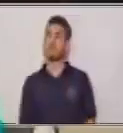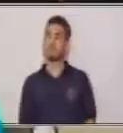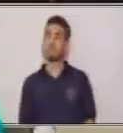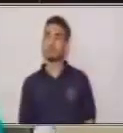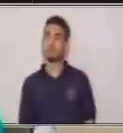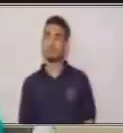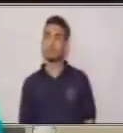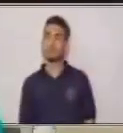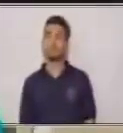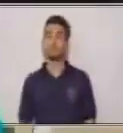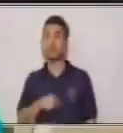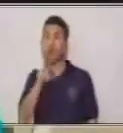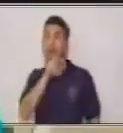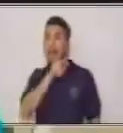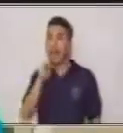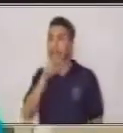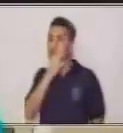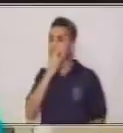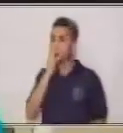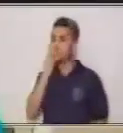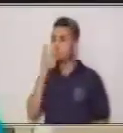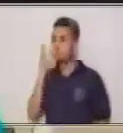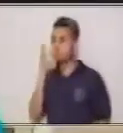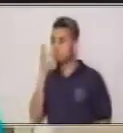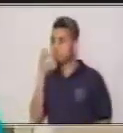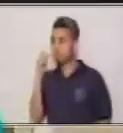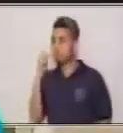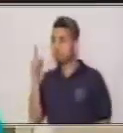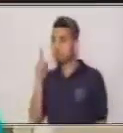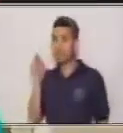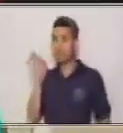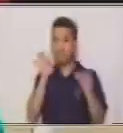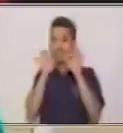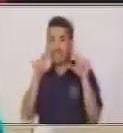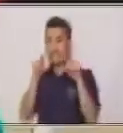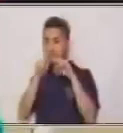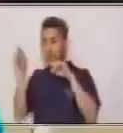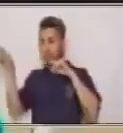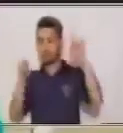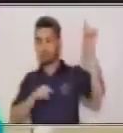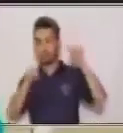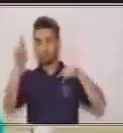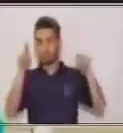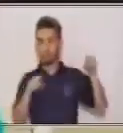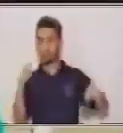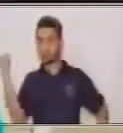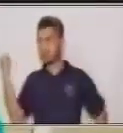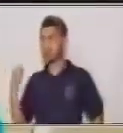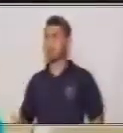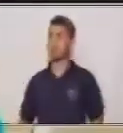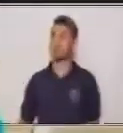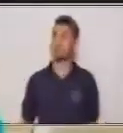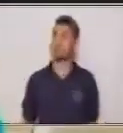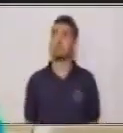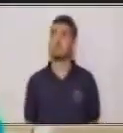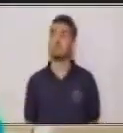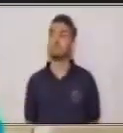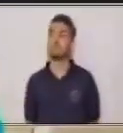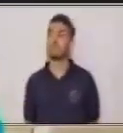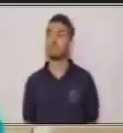lee silenciosamente y relaciona con flechas las siguientes afirmaciones. Bien,